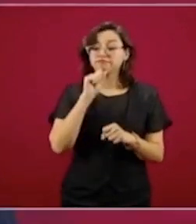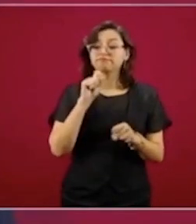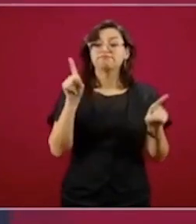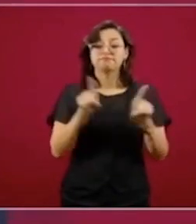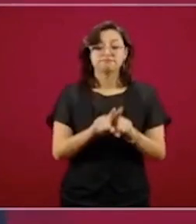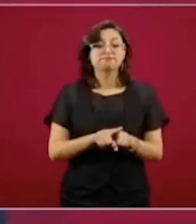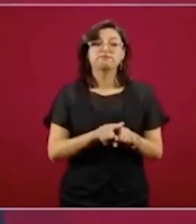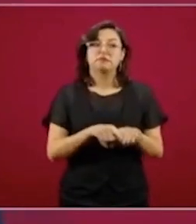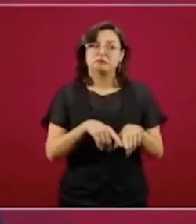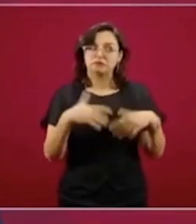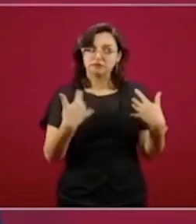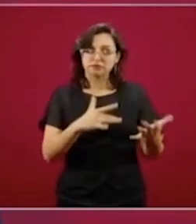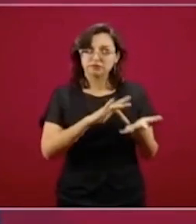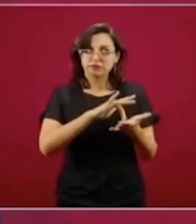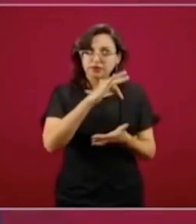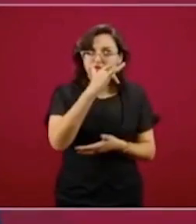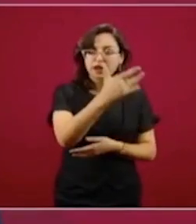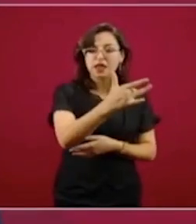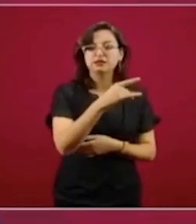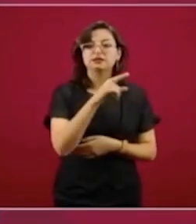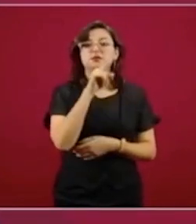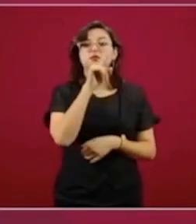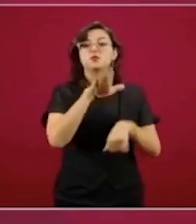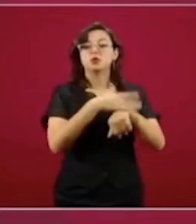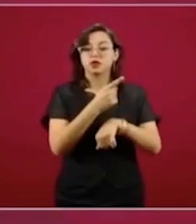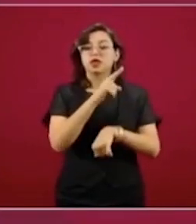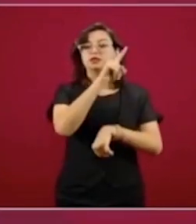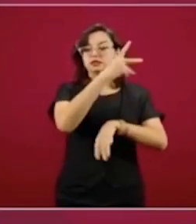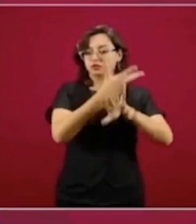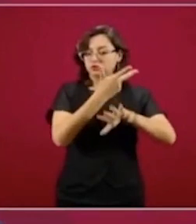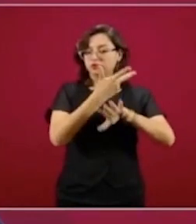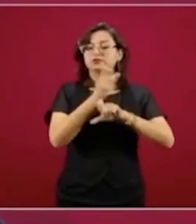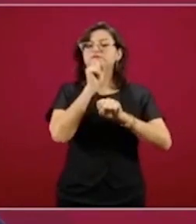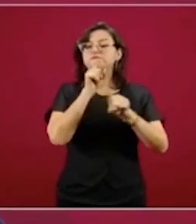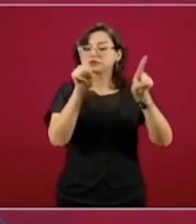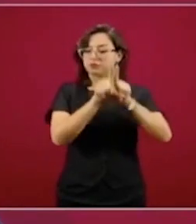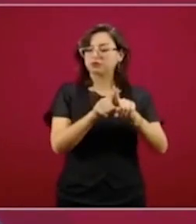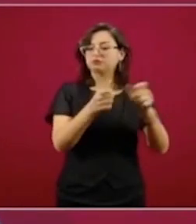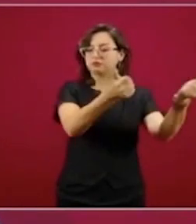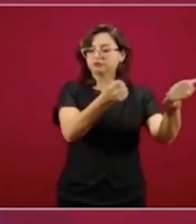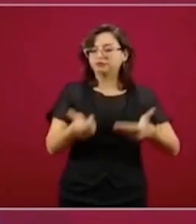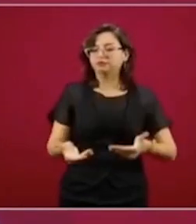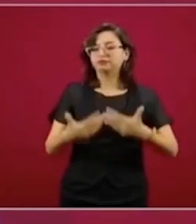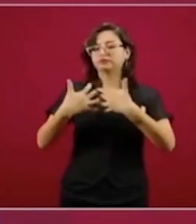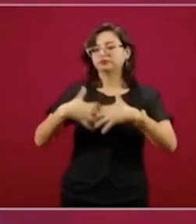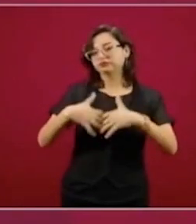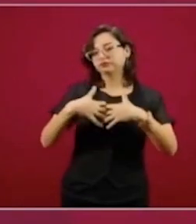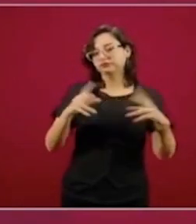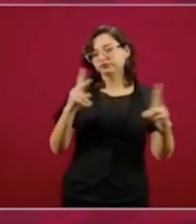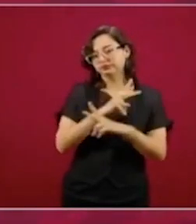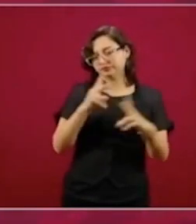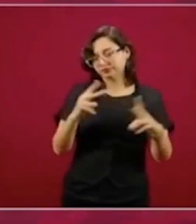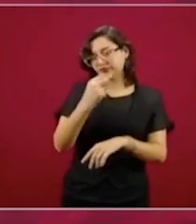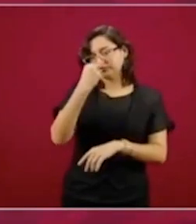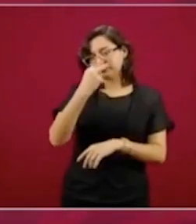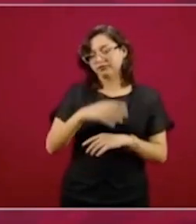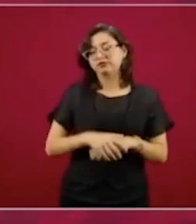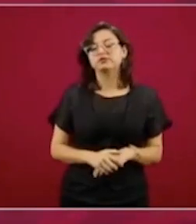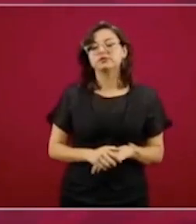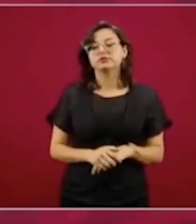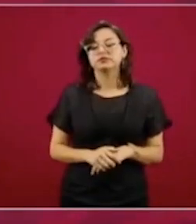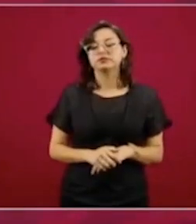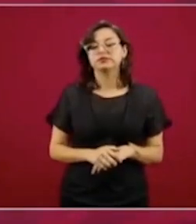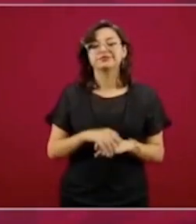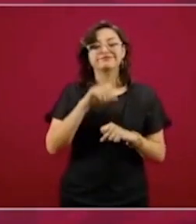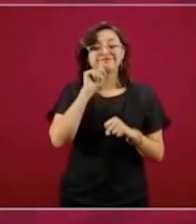por el apoyo, porque también ya están llegando los ventiladores que ellos nos consiguieron. Y haría lo